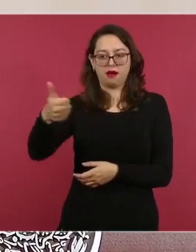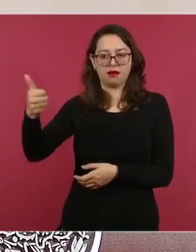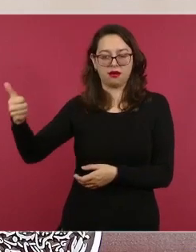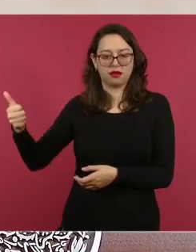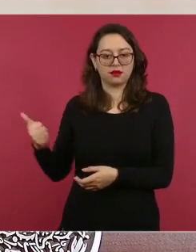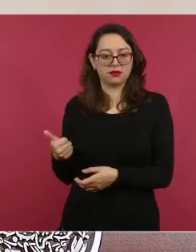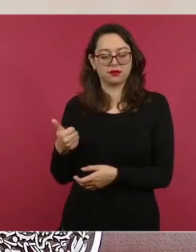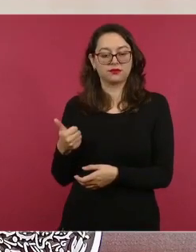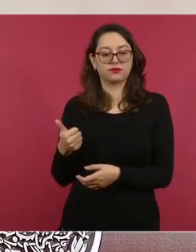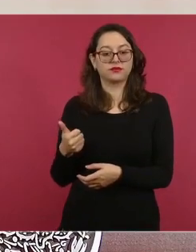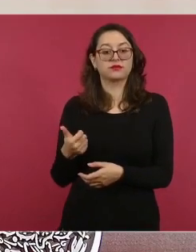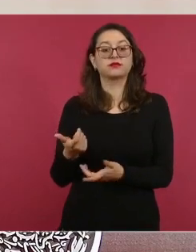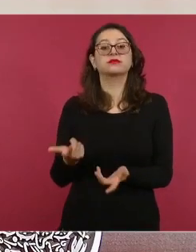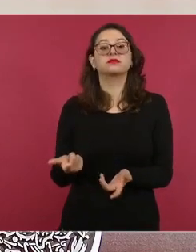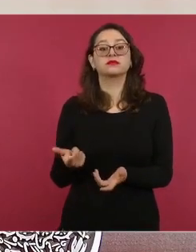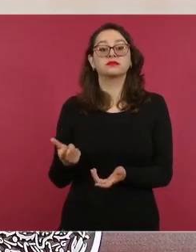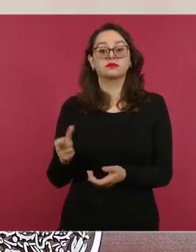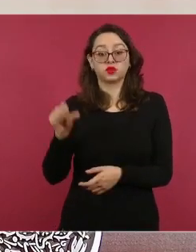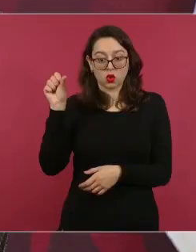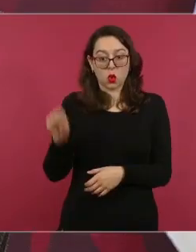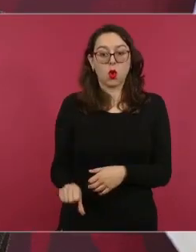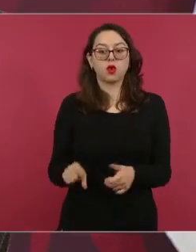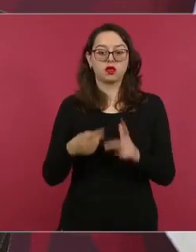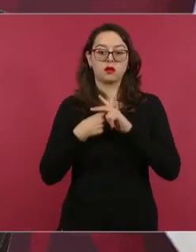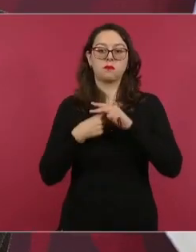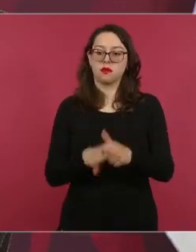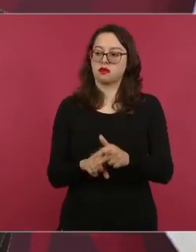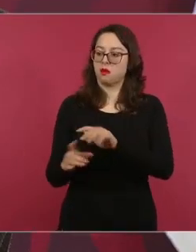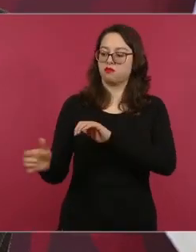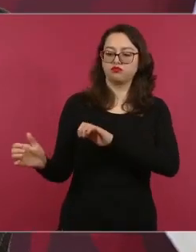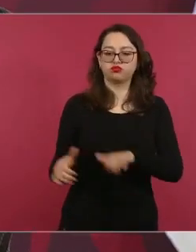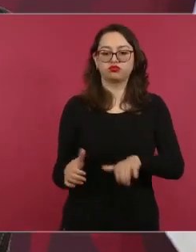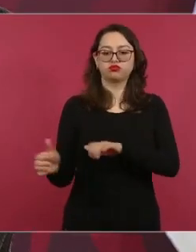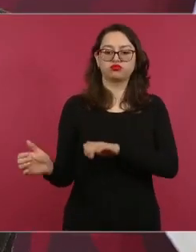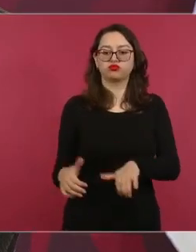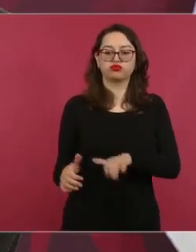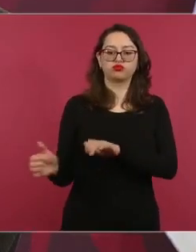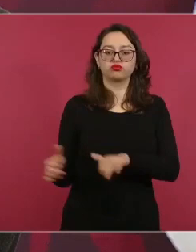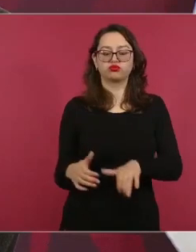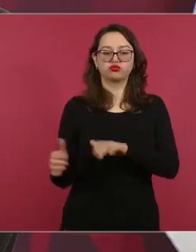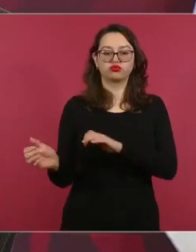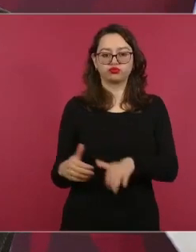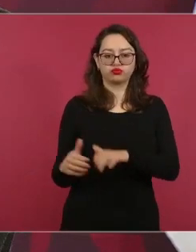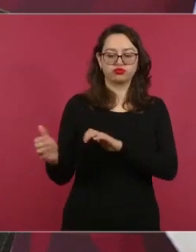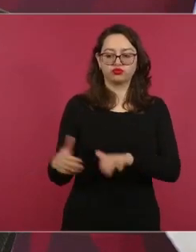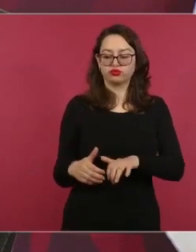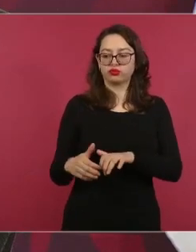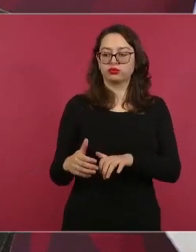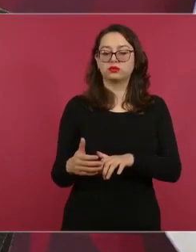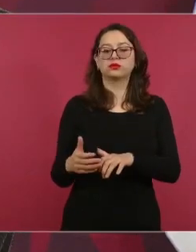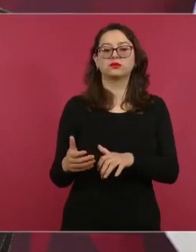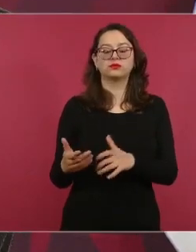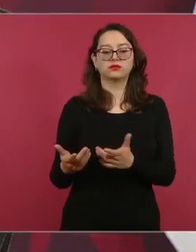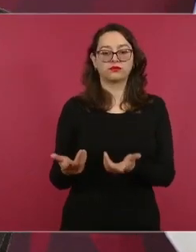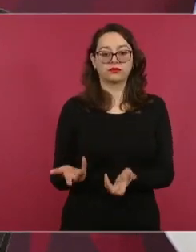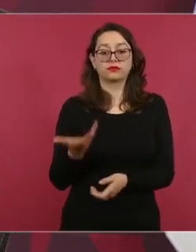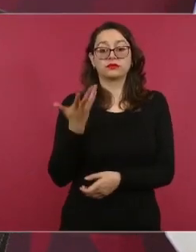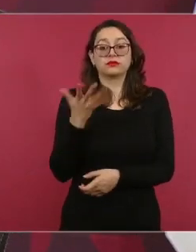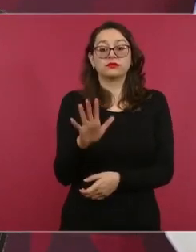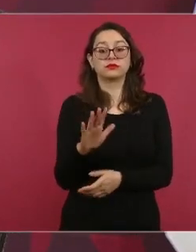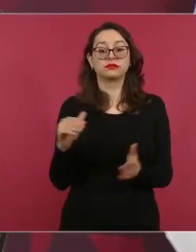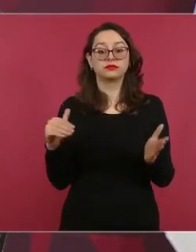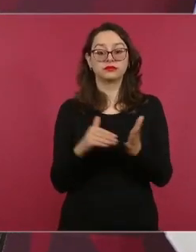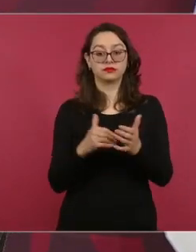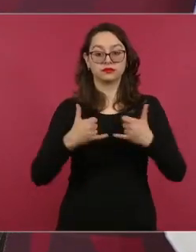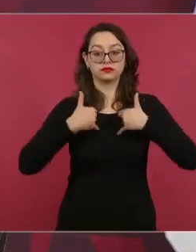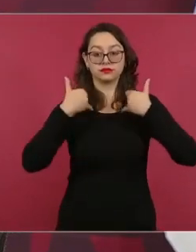Esto a partir del día de hoy empieza la contratación de 10 mil